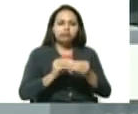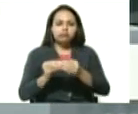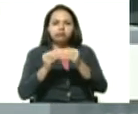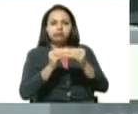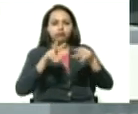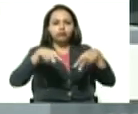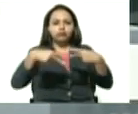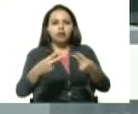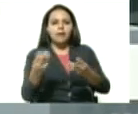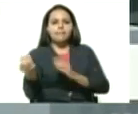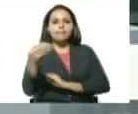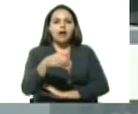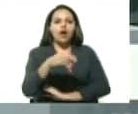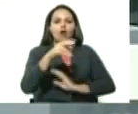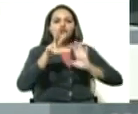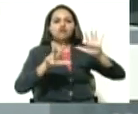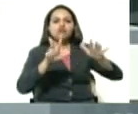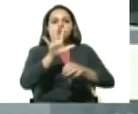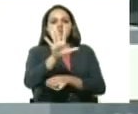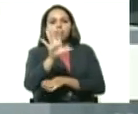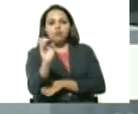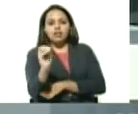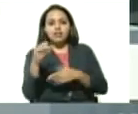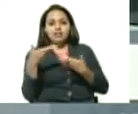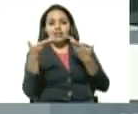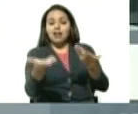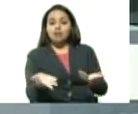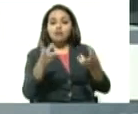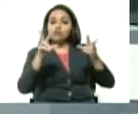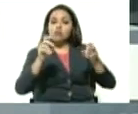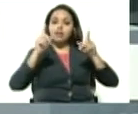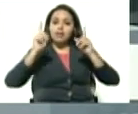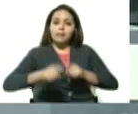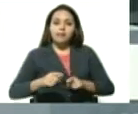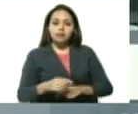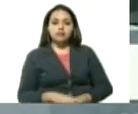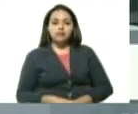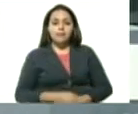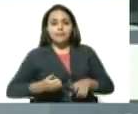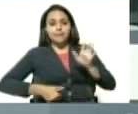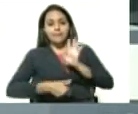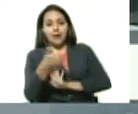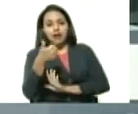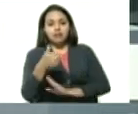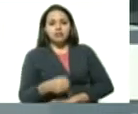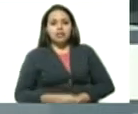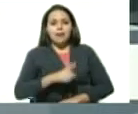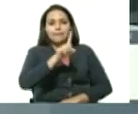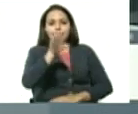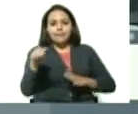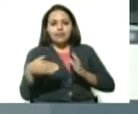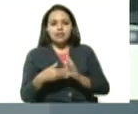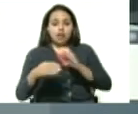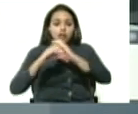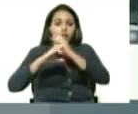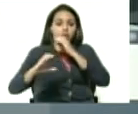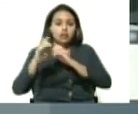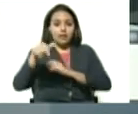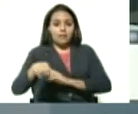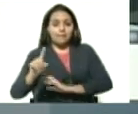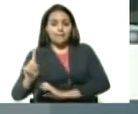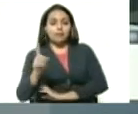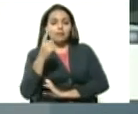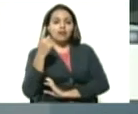a las 850 que hemos entregado totalmente nuevas el día de hoy. O sea, que ya estamos superando la meta de las mil unidades en este primer